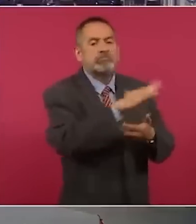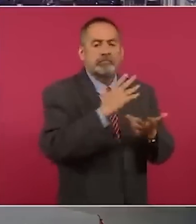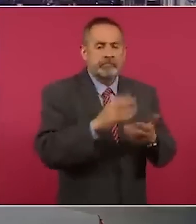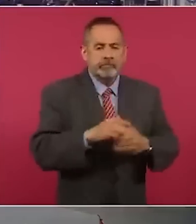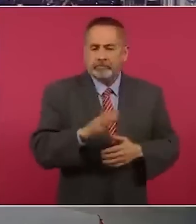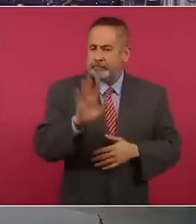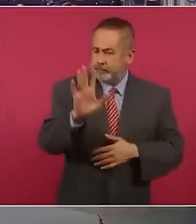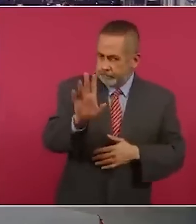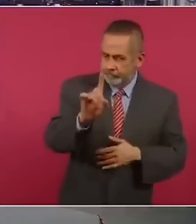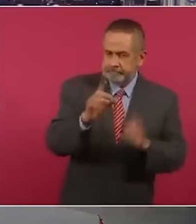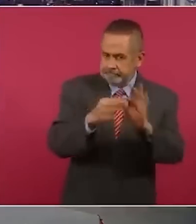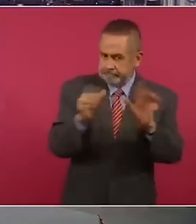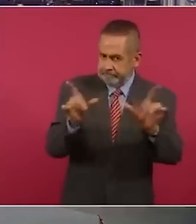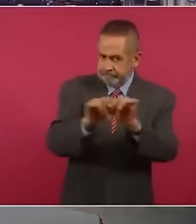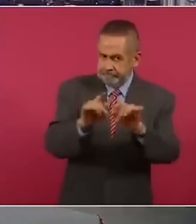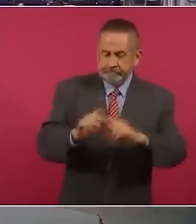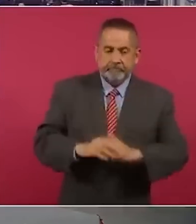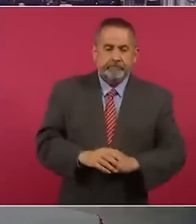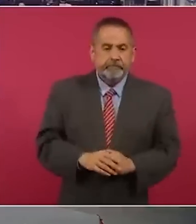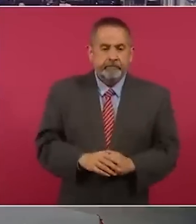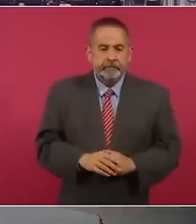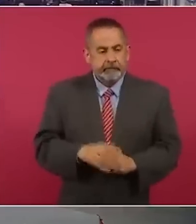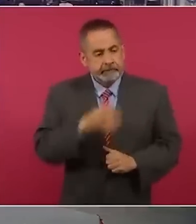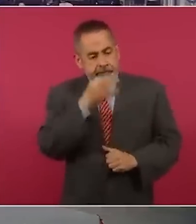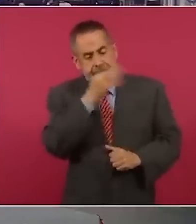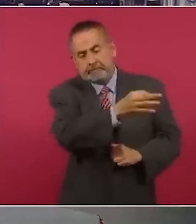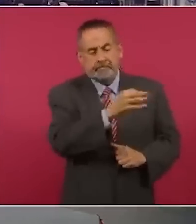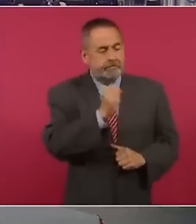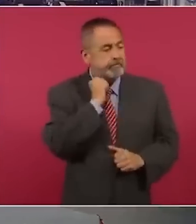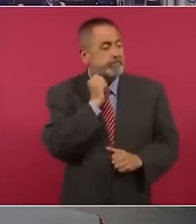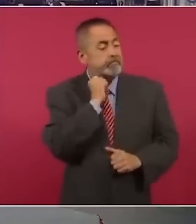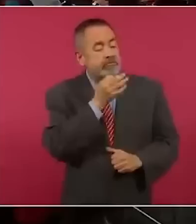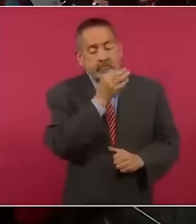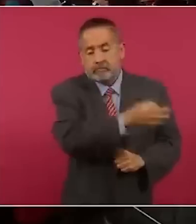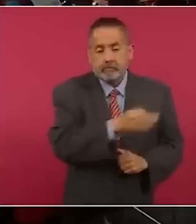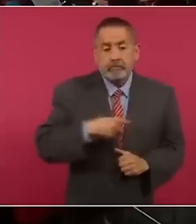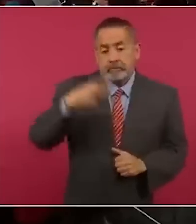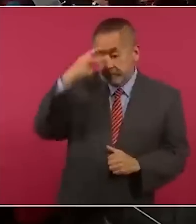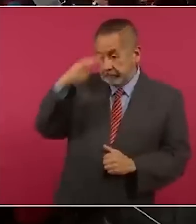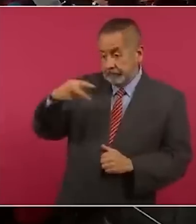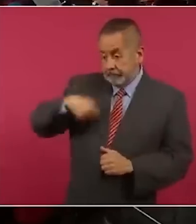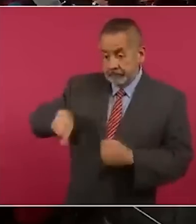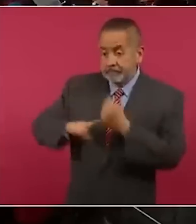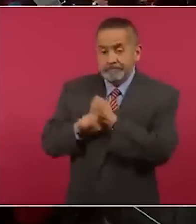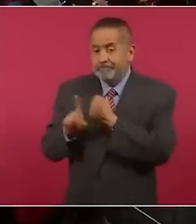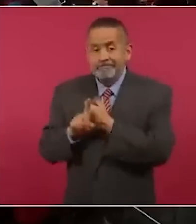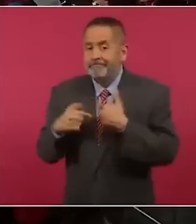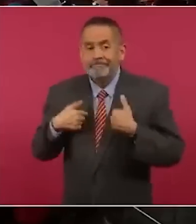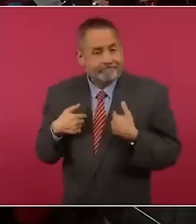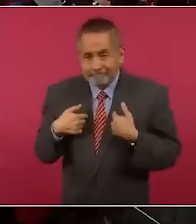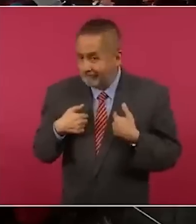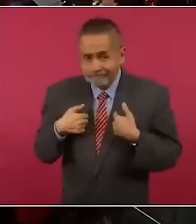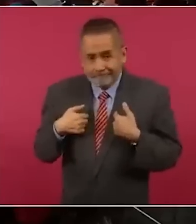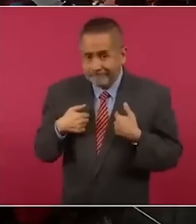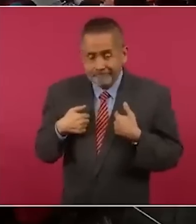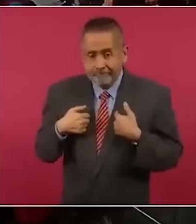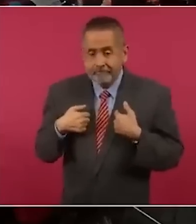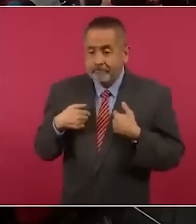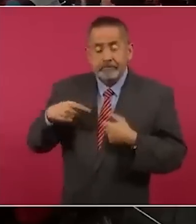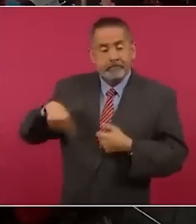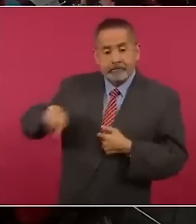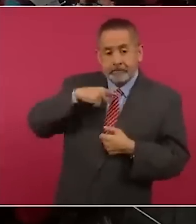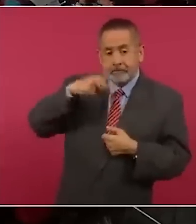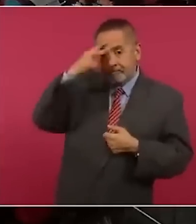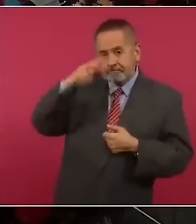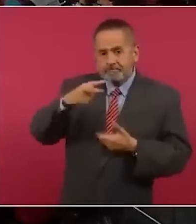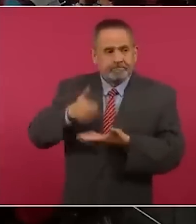primera conclusión para comentarle al senador Graham. México no es el problema, sino ha sido parte y es parte principal